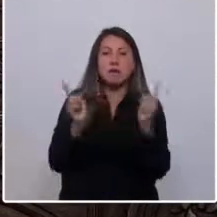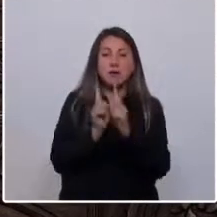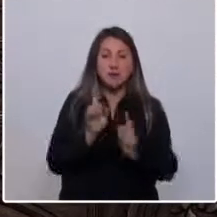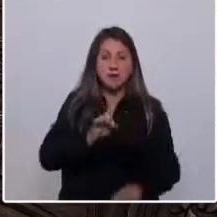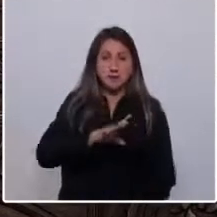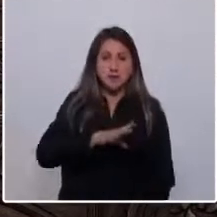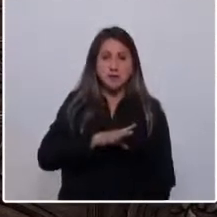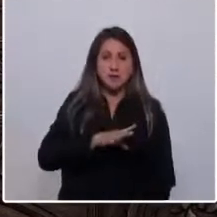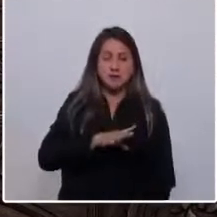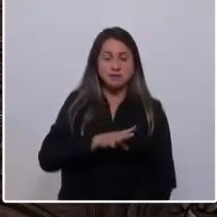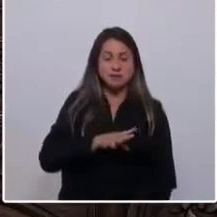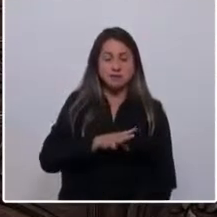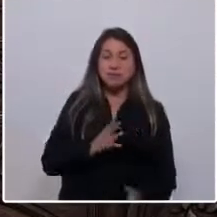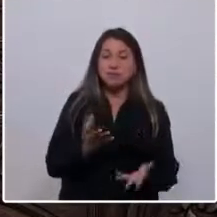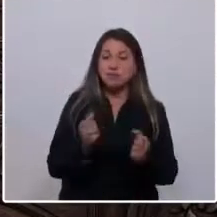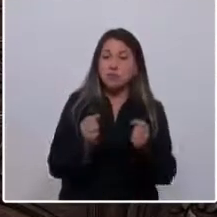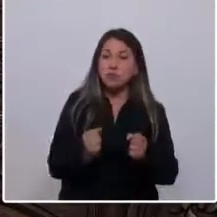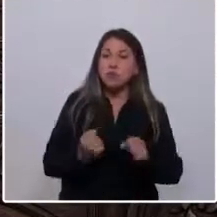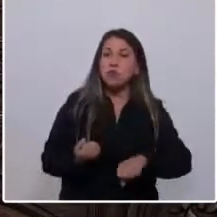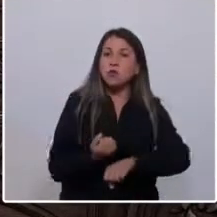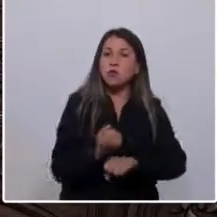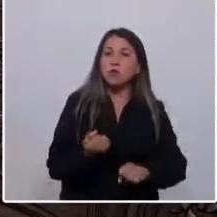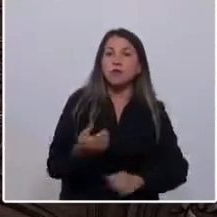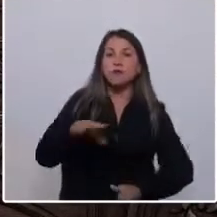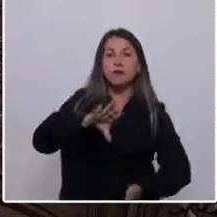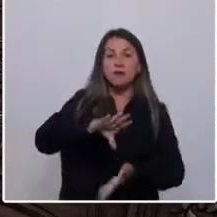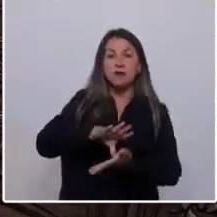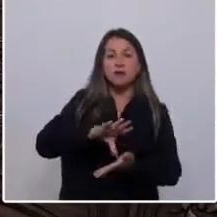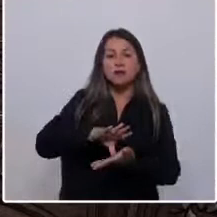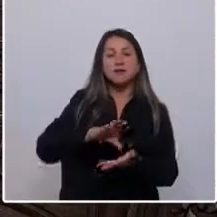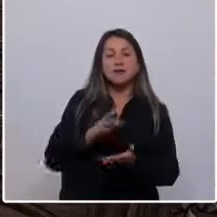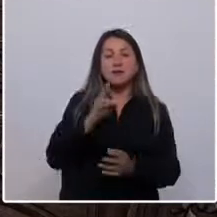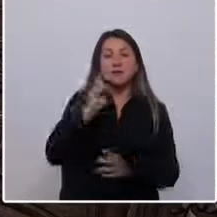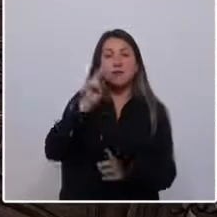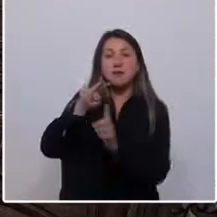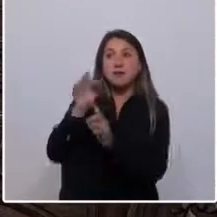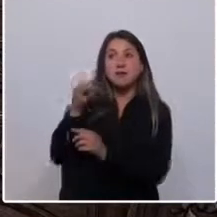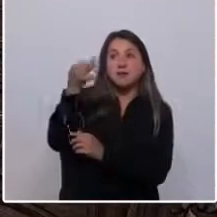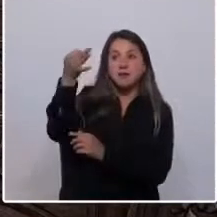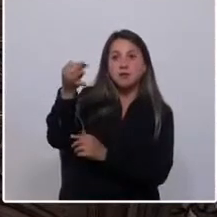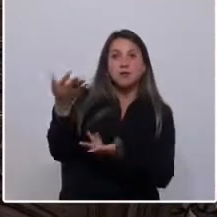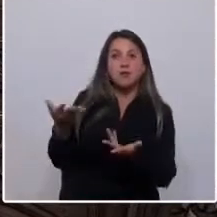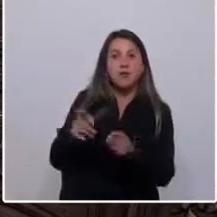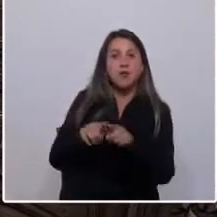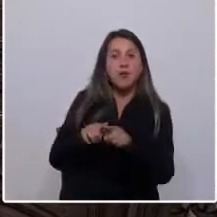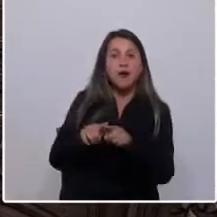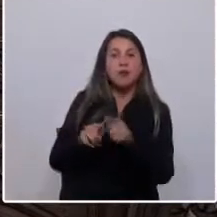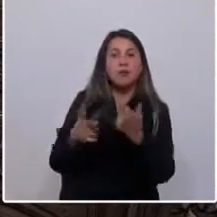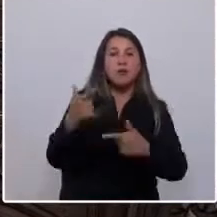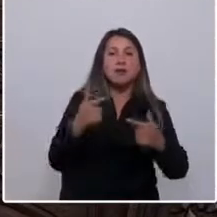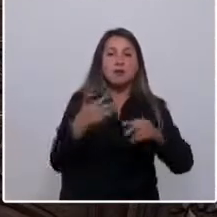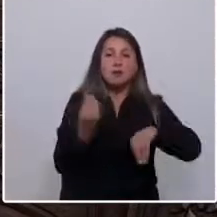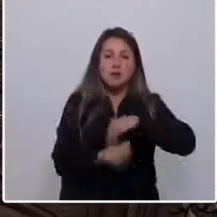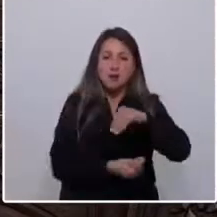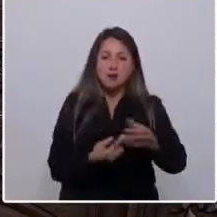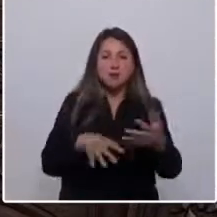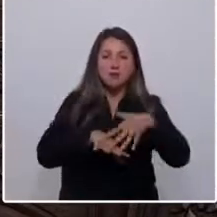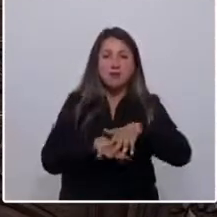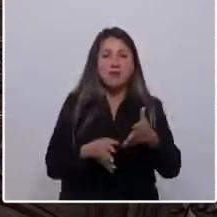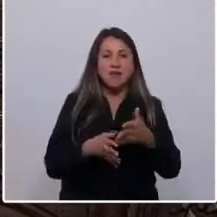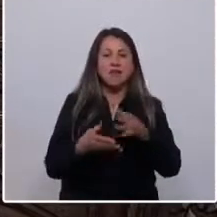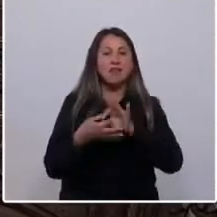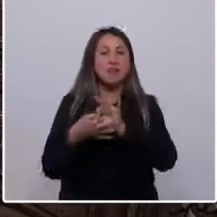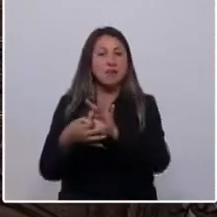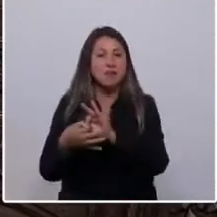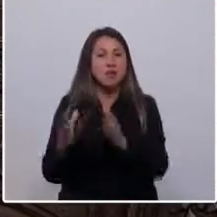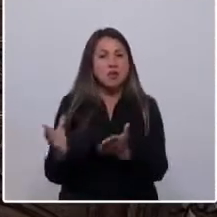Es la única forma que podemos construir un país que mire el futuro. Tenemos que tener una política agrícola que dependa y que logre